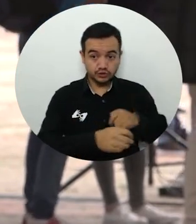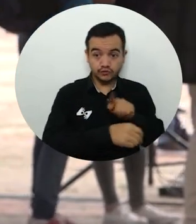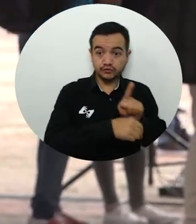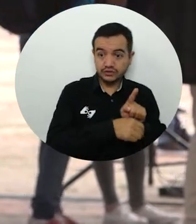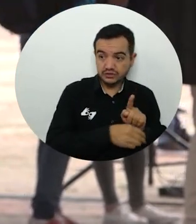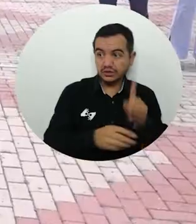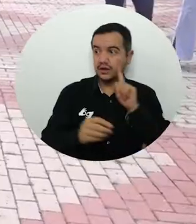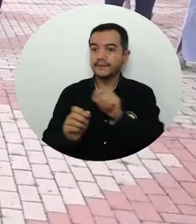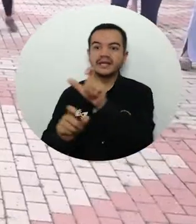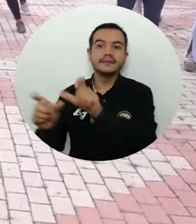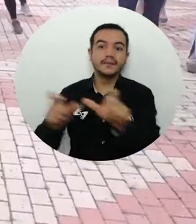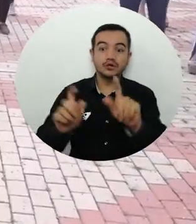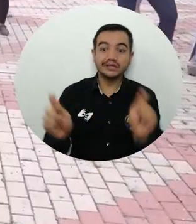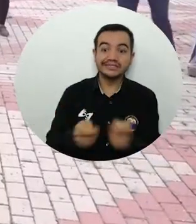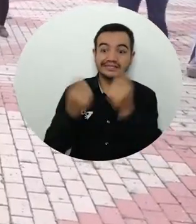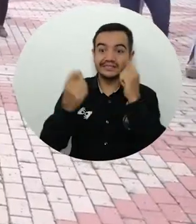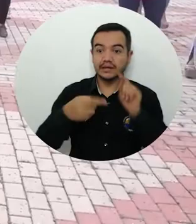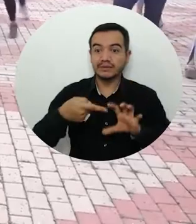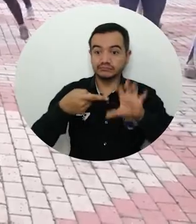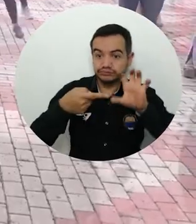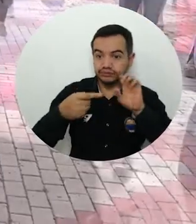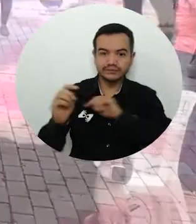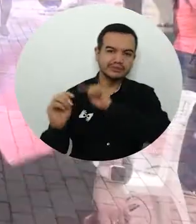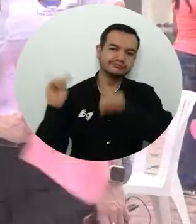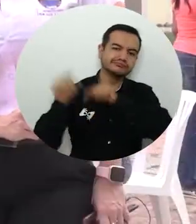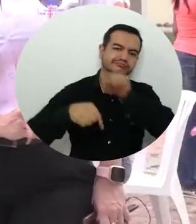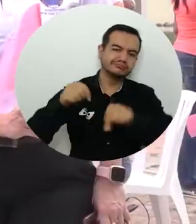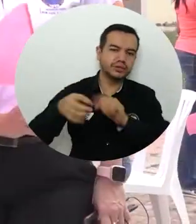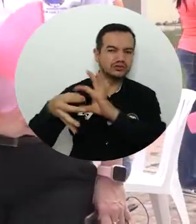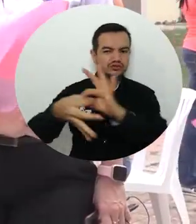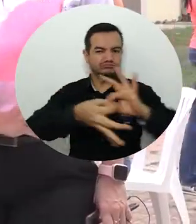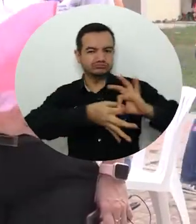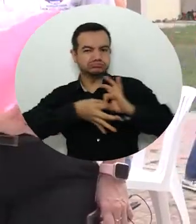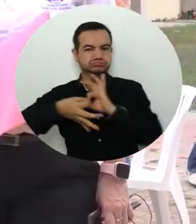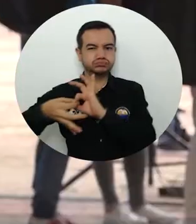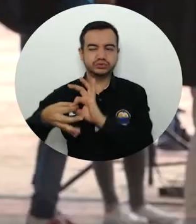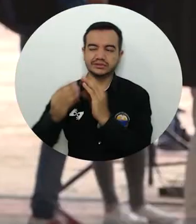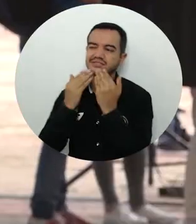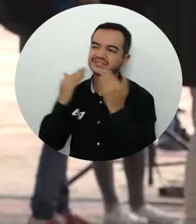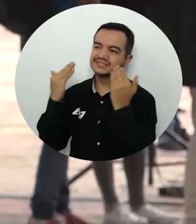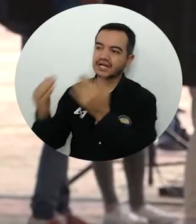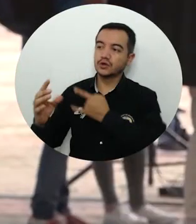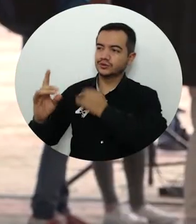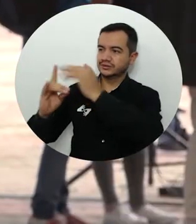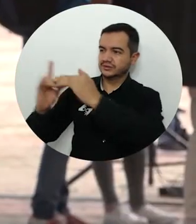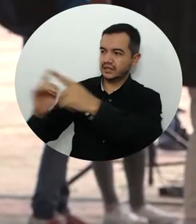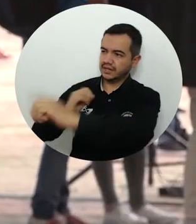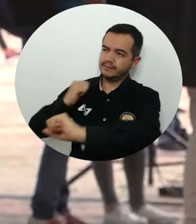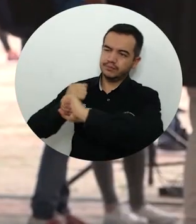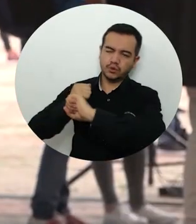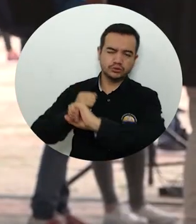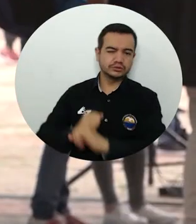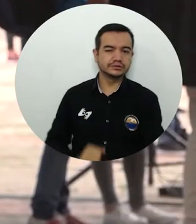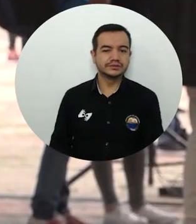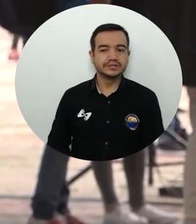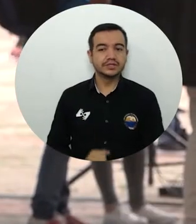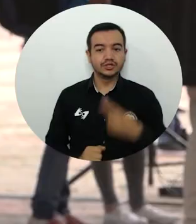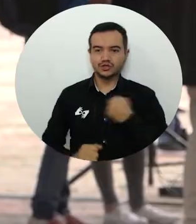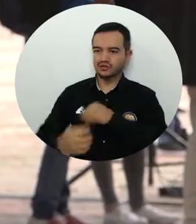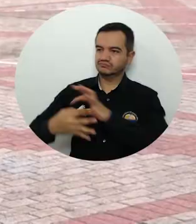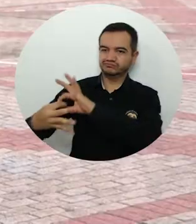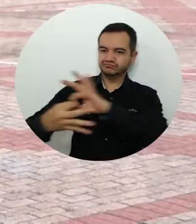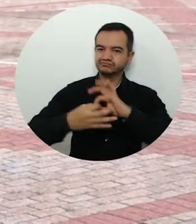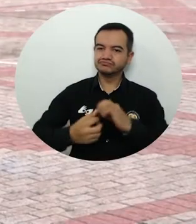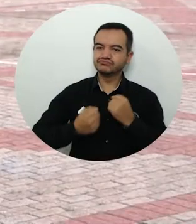apoyan nuestra causa. Gracias a la Universidad del Magdalena por este apoyo incansable. Gracias por abrir las puertas de la universidad. Juntos